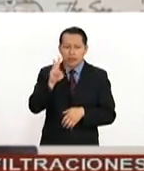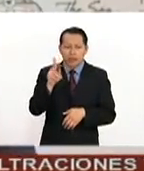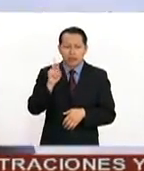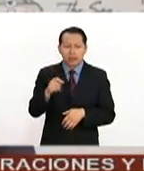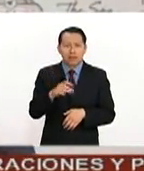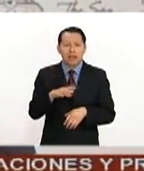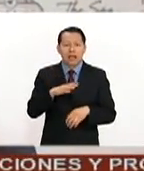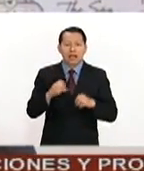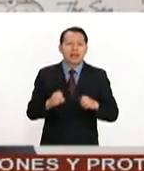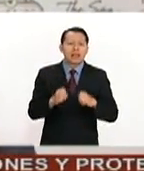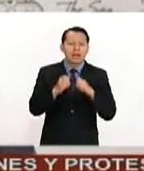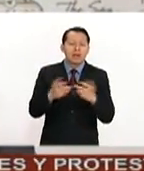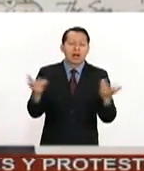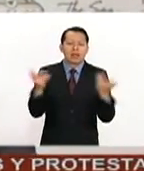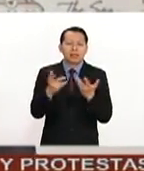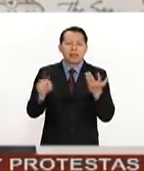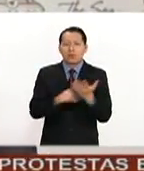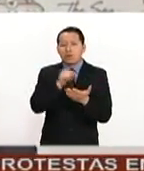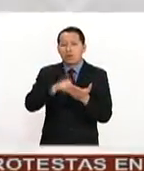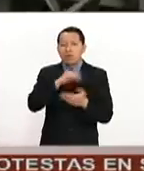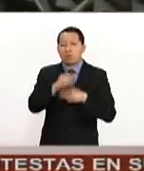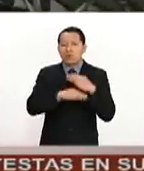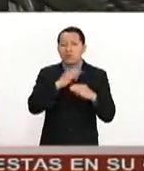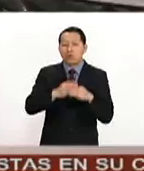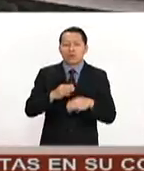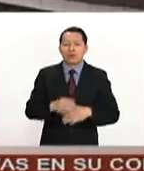icónicos edificios en cualquier lugar del mundo.